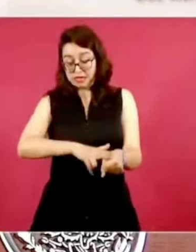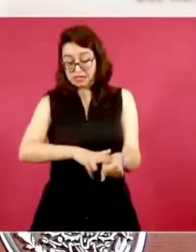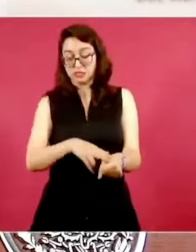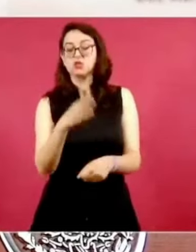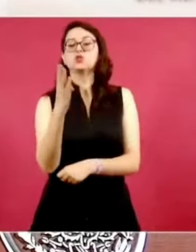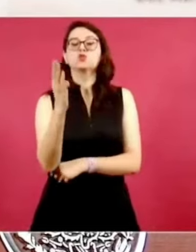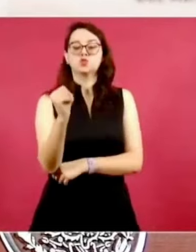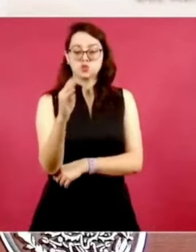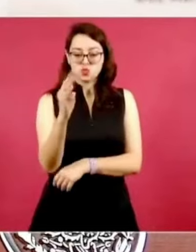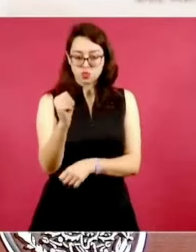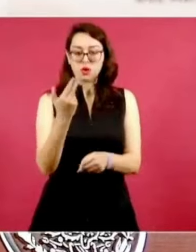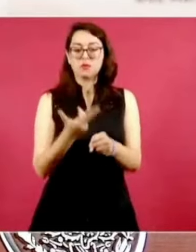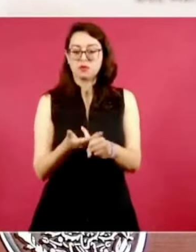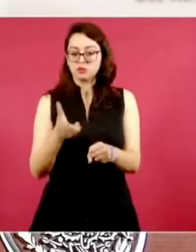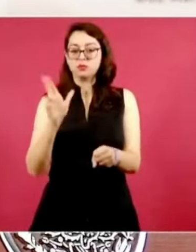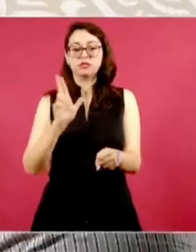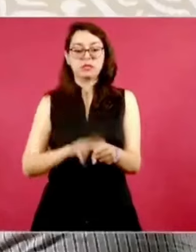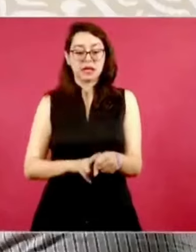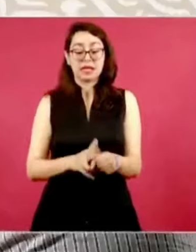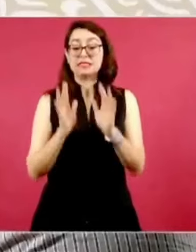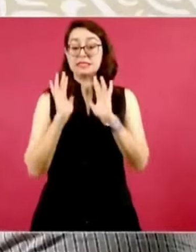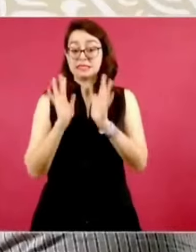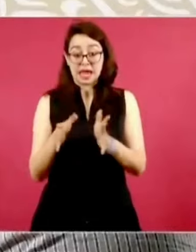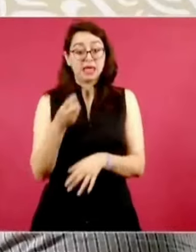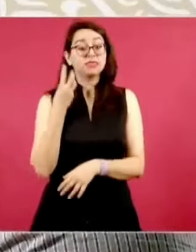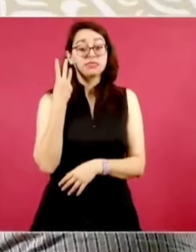ya están pagados incluso tres,